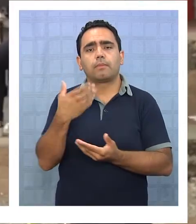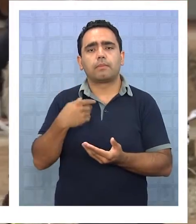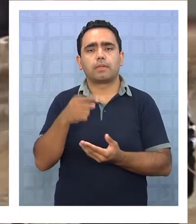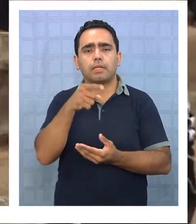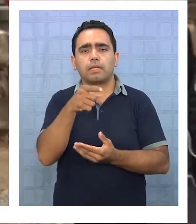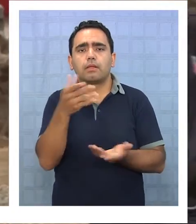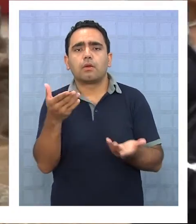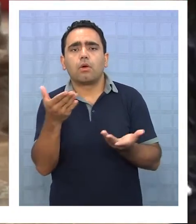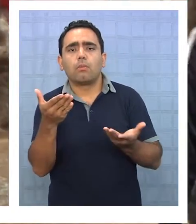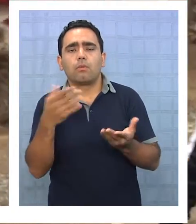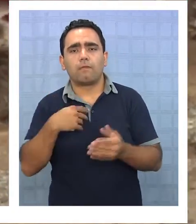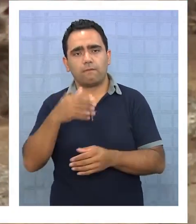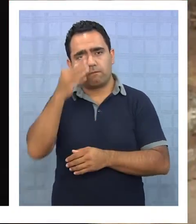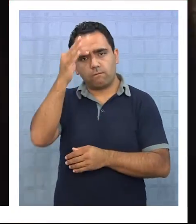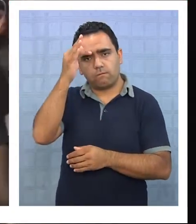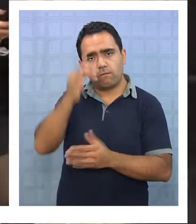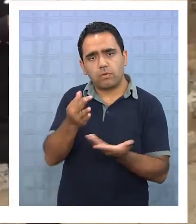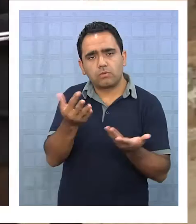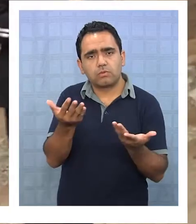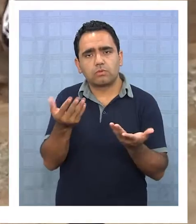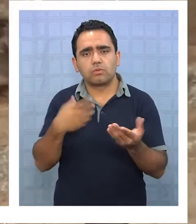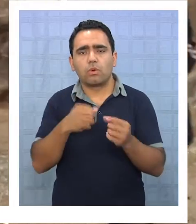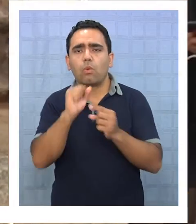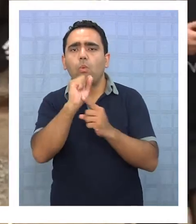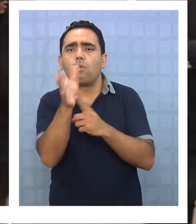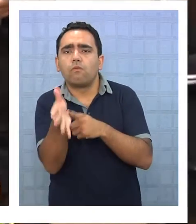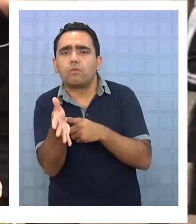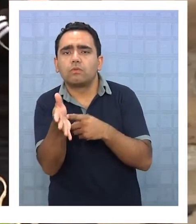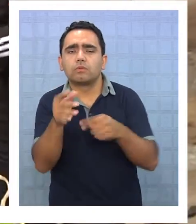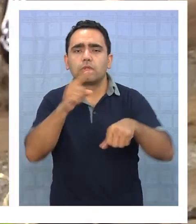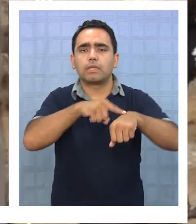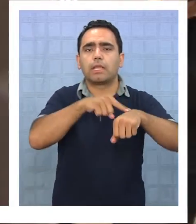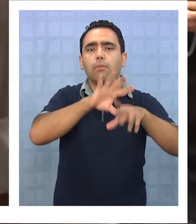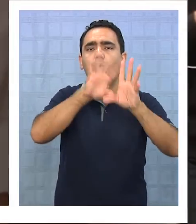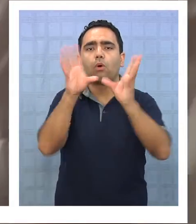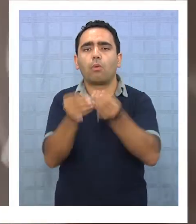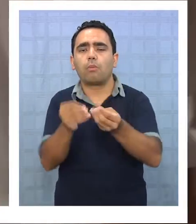recelo la principal función que tenía la jornada escolar completa.